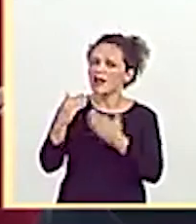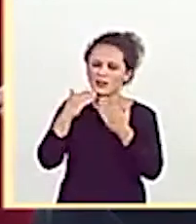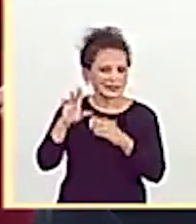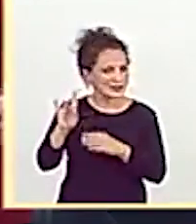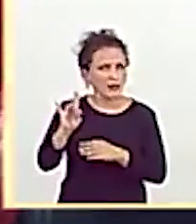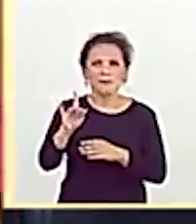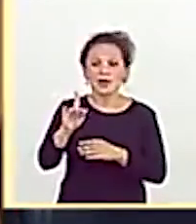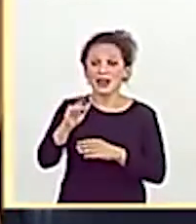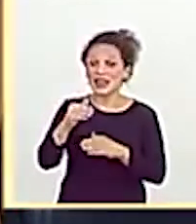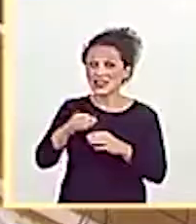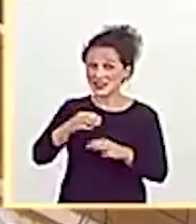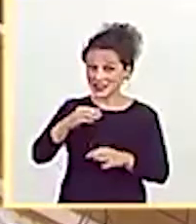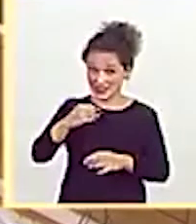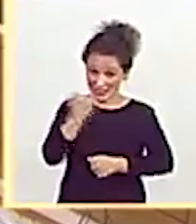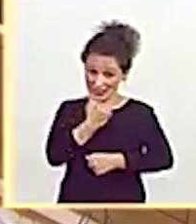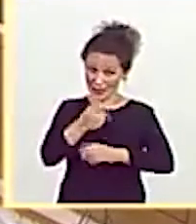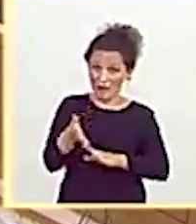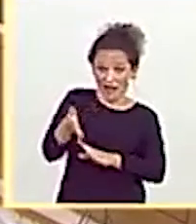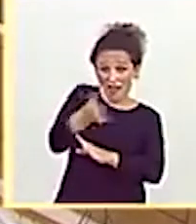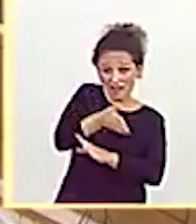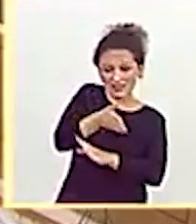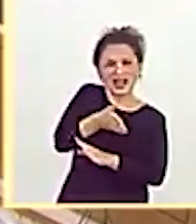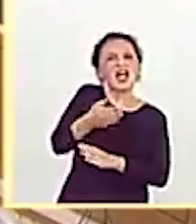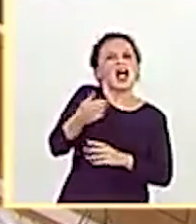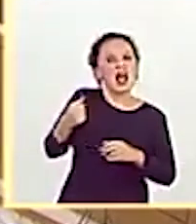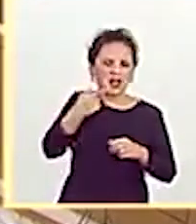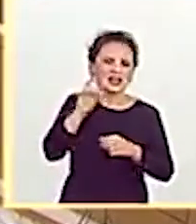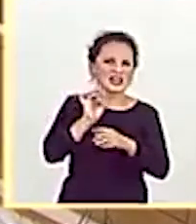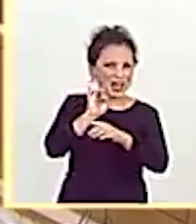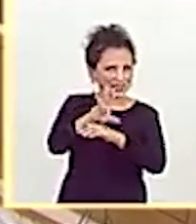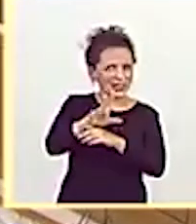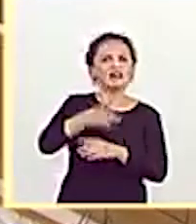ratificada Gracias, señora ministra